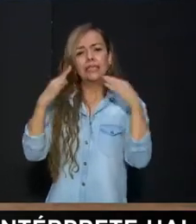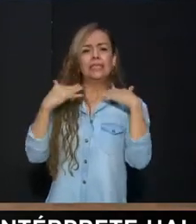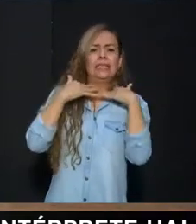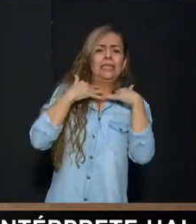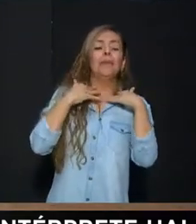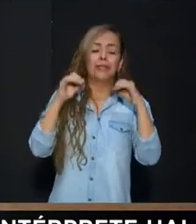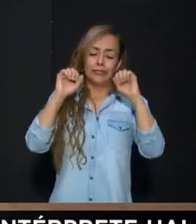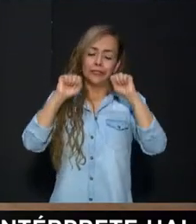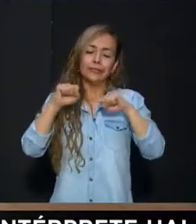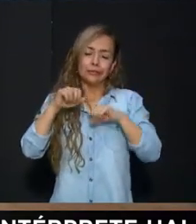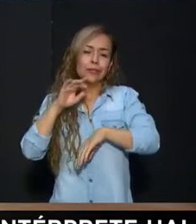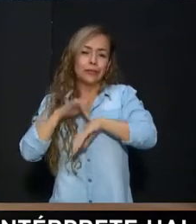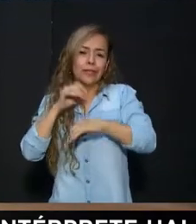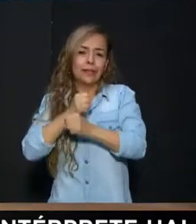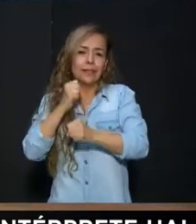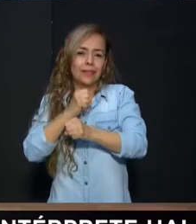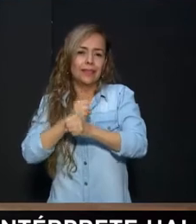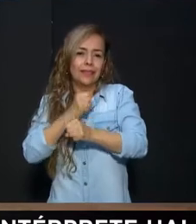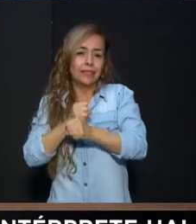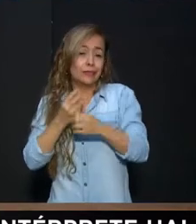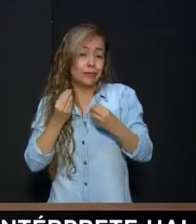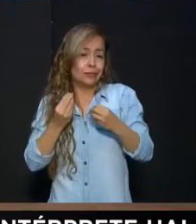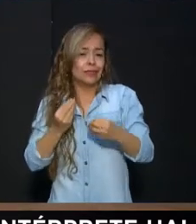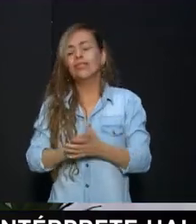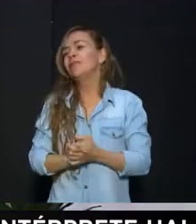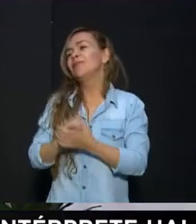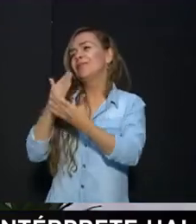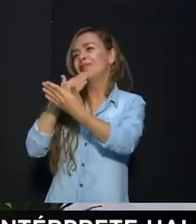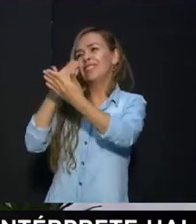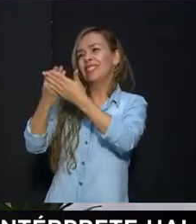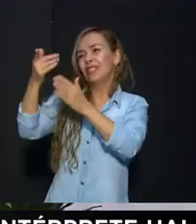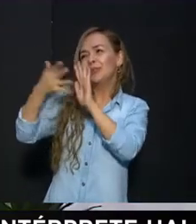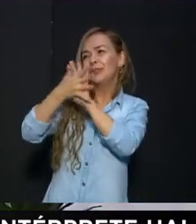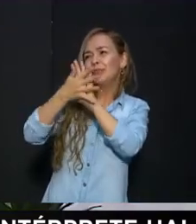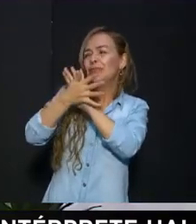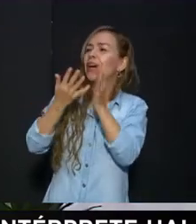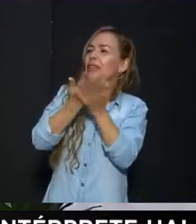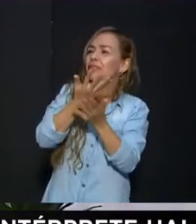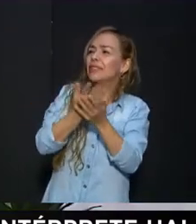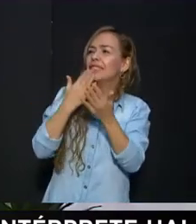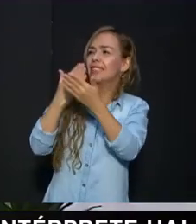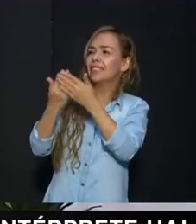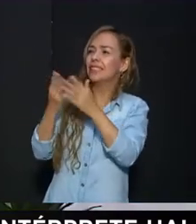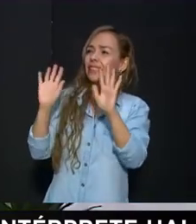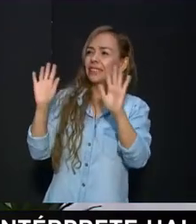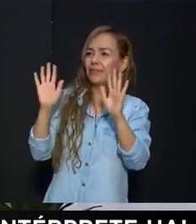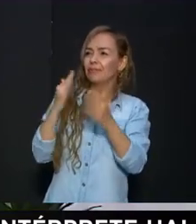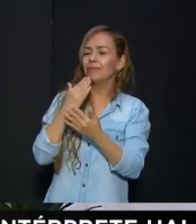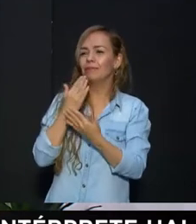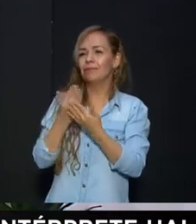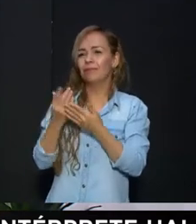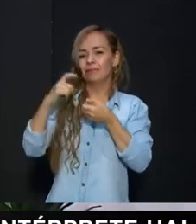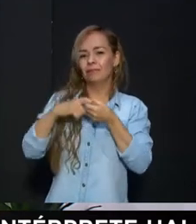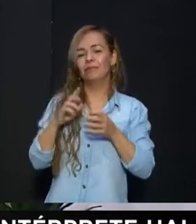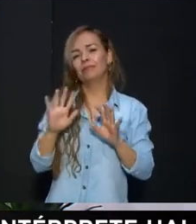bastante Bueno Esas son unas Recomendaciones Muy válidas Te mandamos Un abrazo Y muchas gracias Por estar conectado Con nosotros Bueno Ya